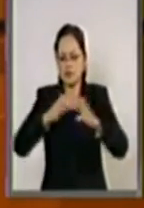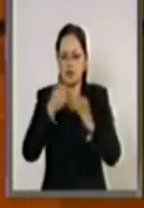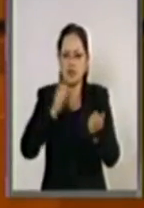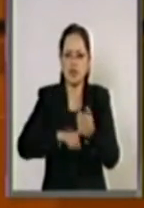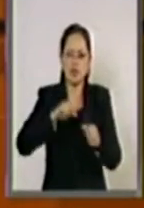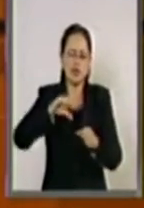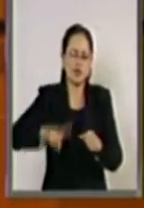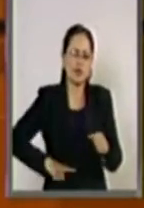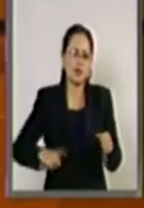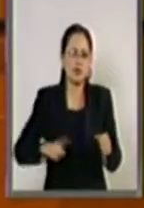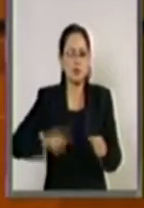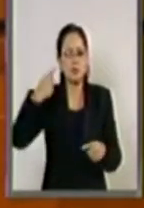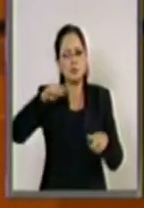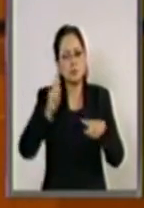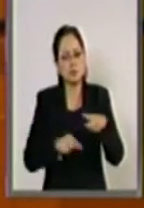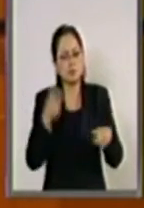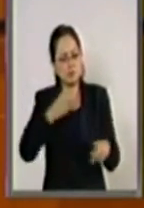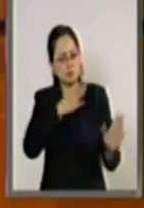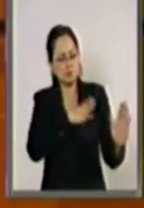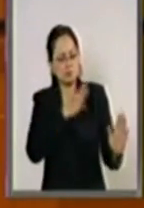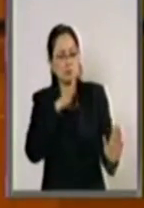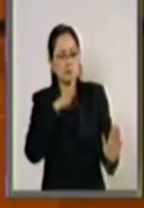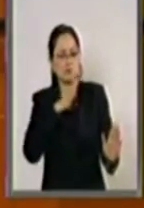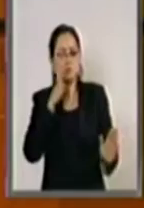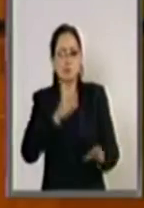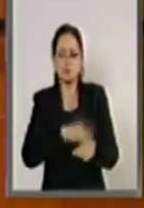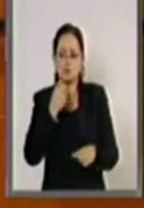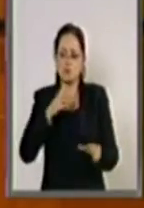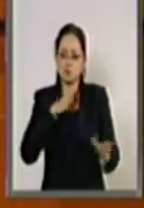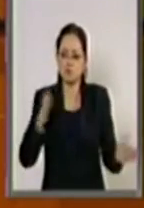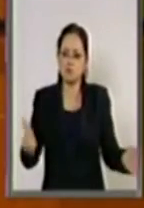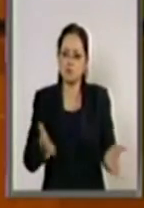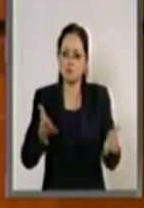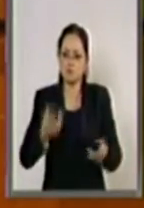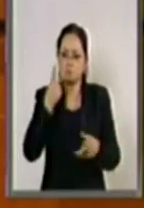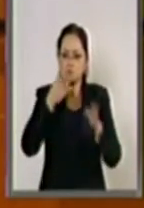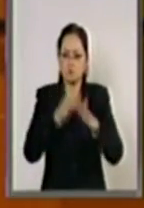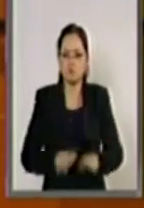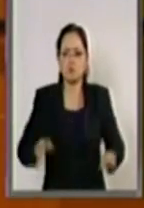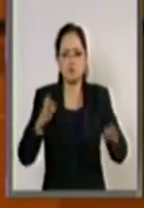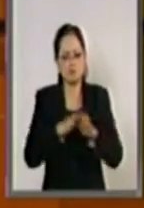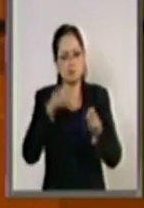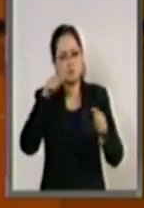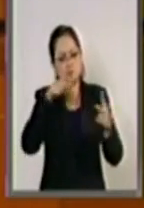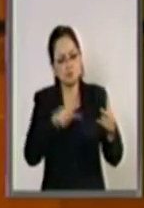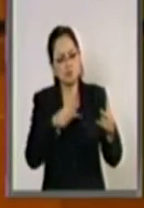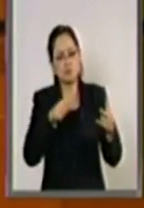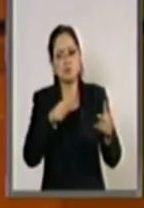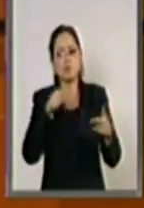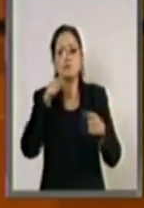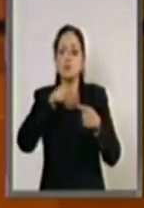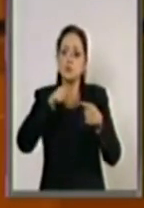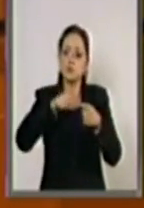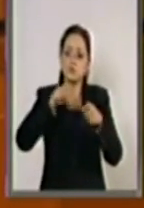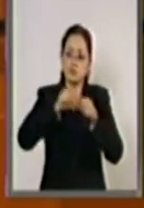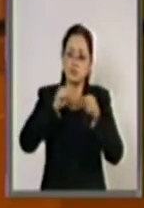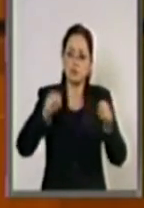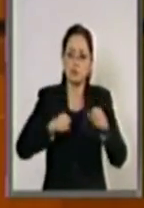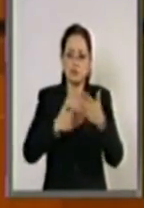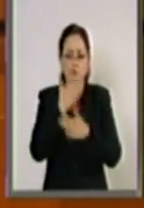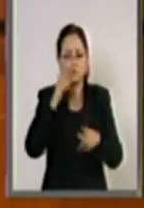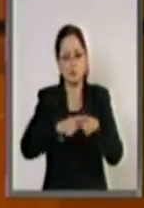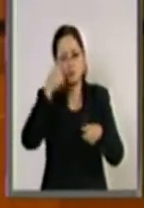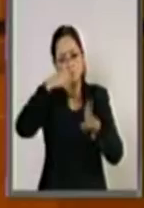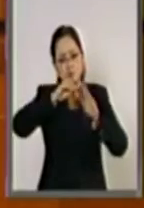país. En tal virtud, impulsó dos pilares fundamentales a saber. En primer lugar, un sistema nacional de